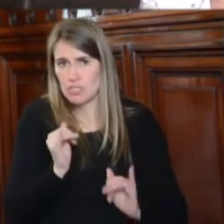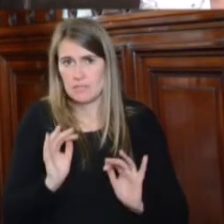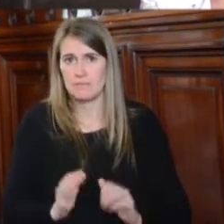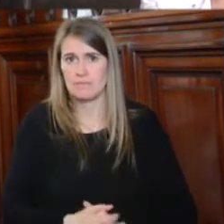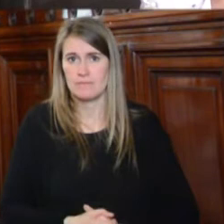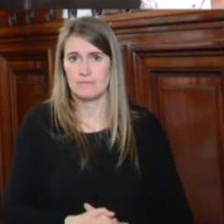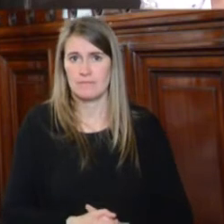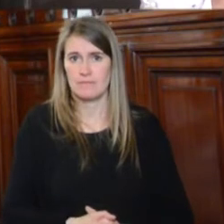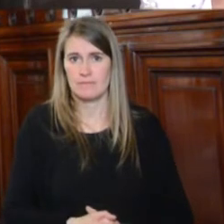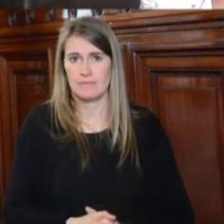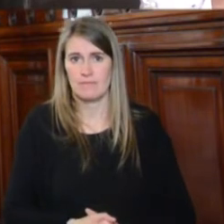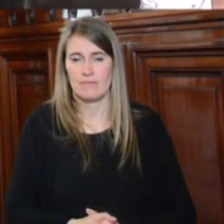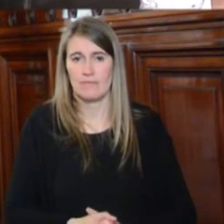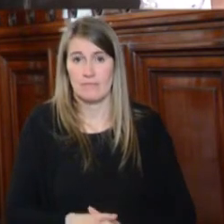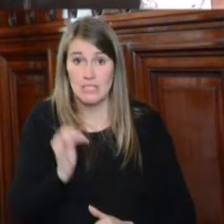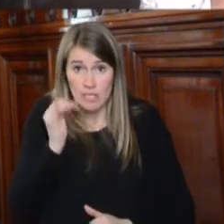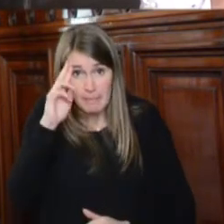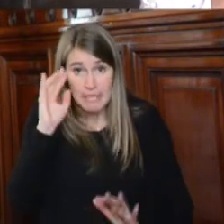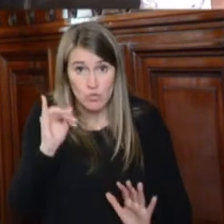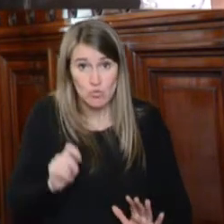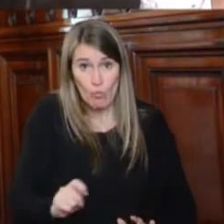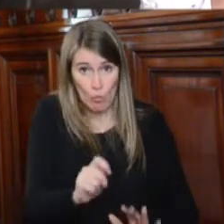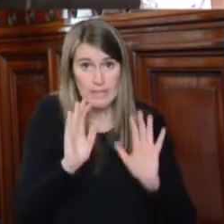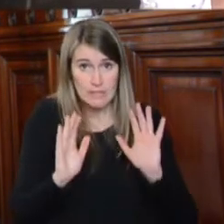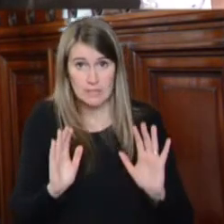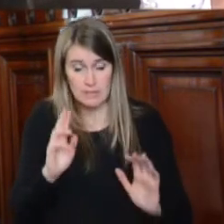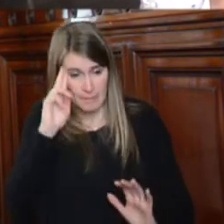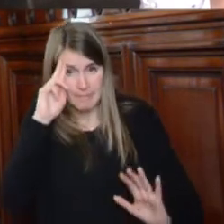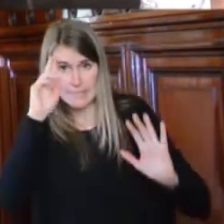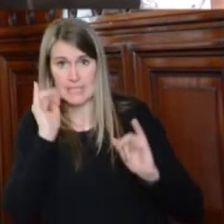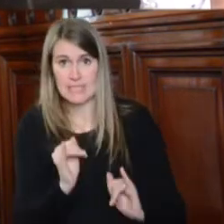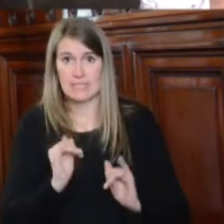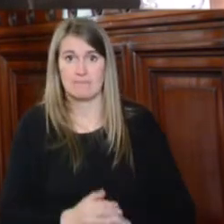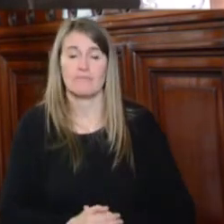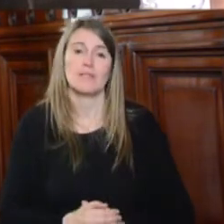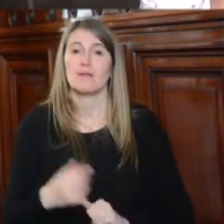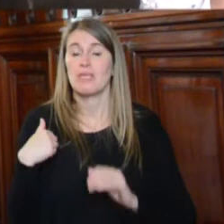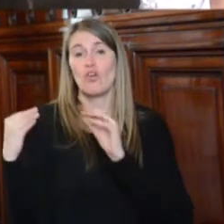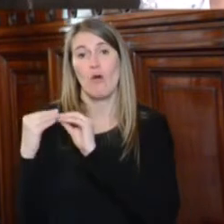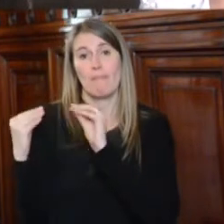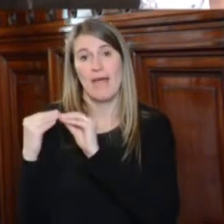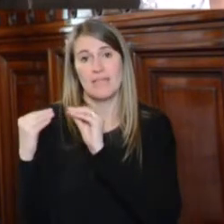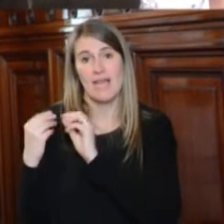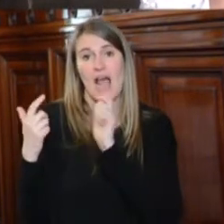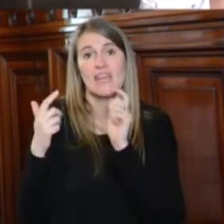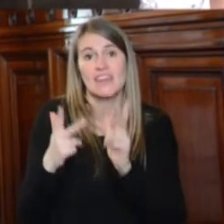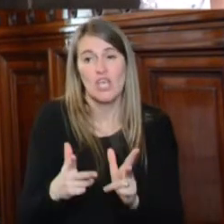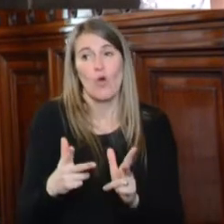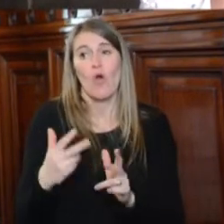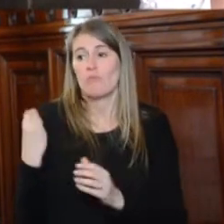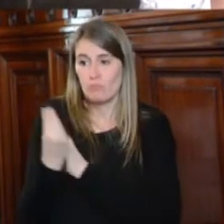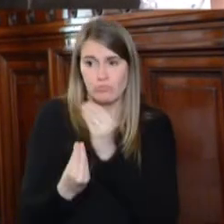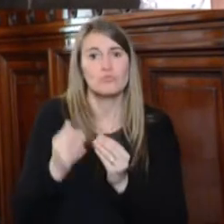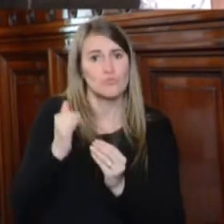seguro, son respetados. Y es verdad, como dijo la colega, han llegado a sus puestos a través de